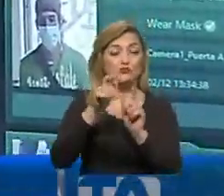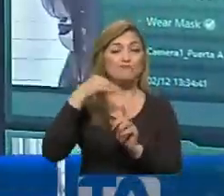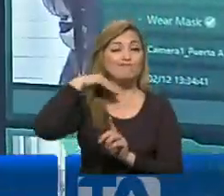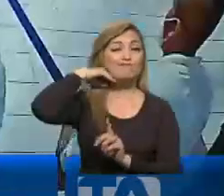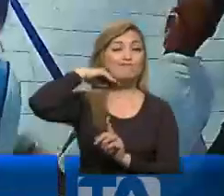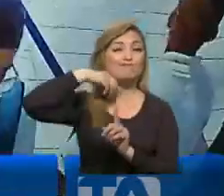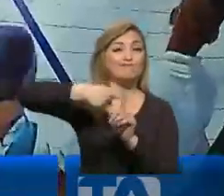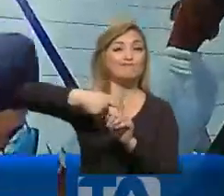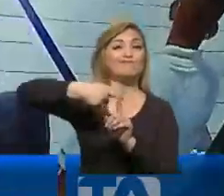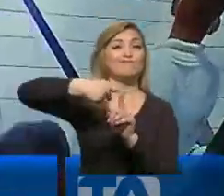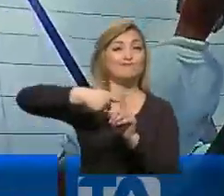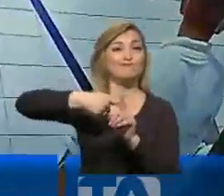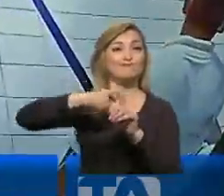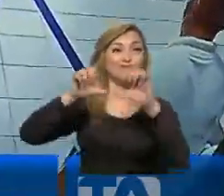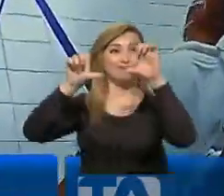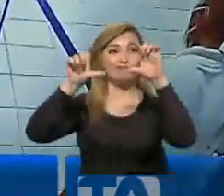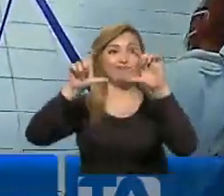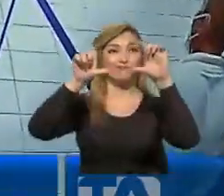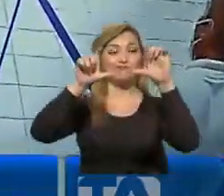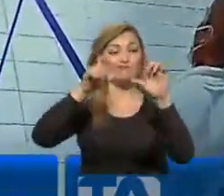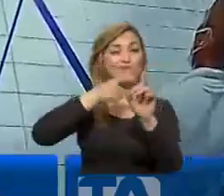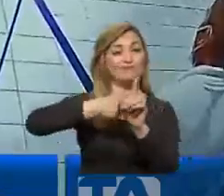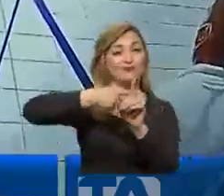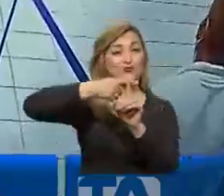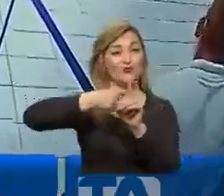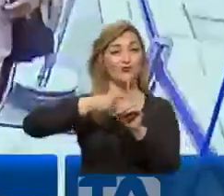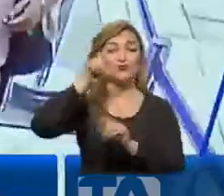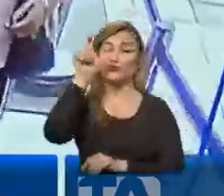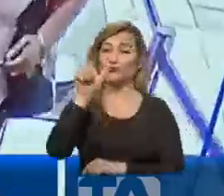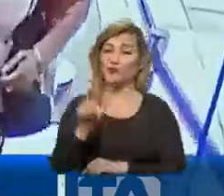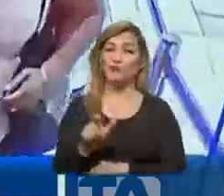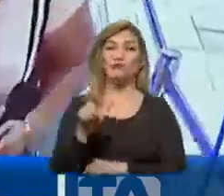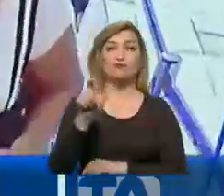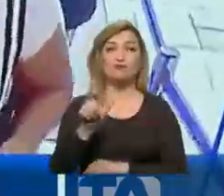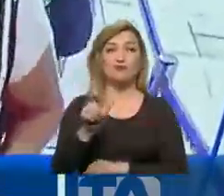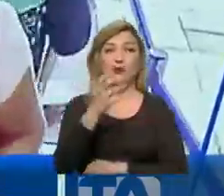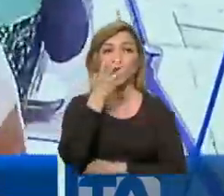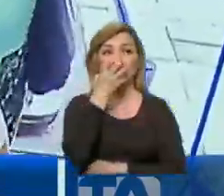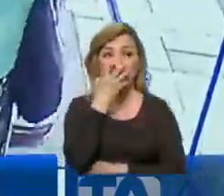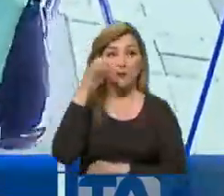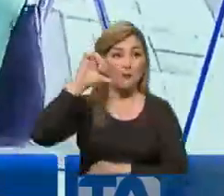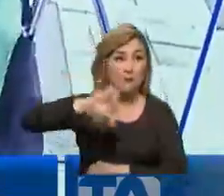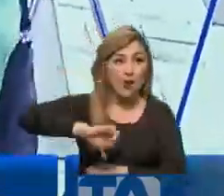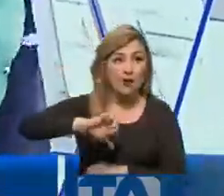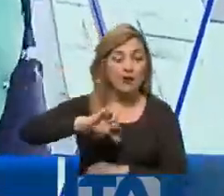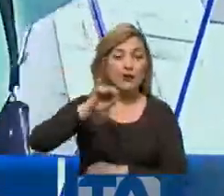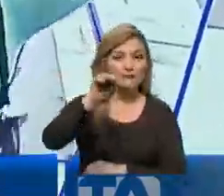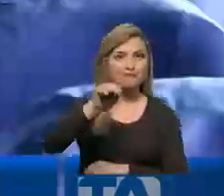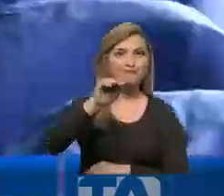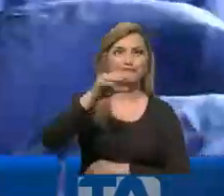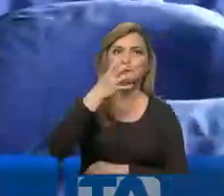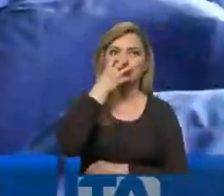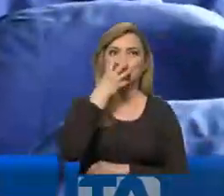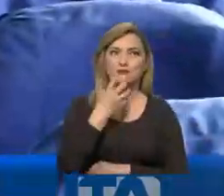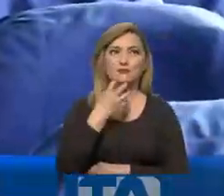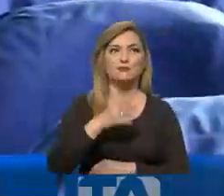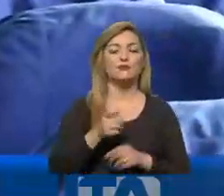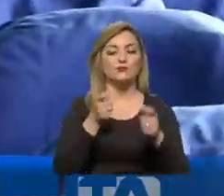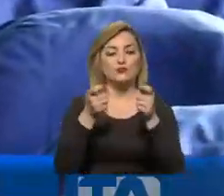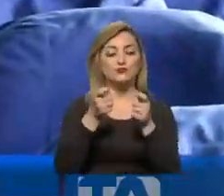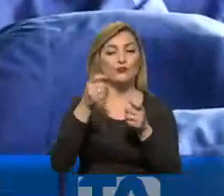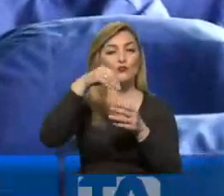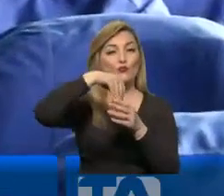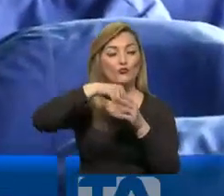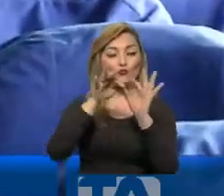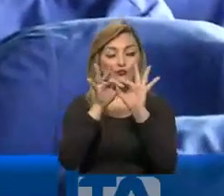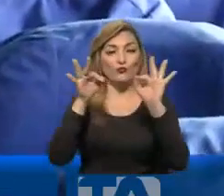través de las cámaras termográficas, que incluso detectan si un pasajero no lleva bien puesta o no lleva la mascarilla. También se hacen operativos